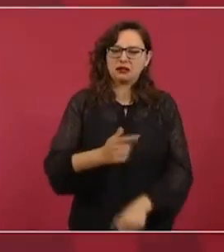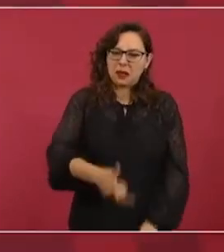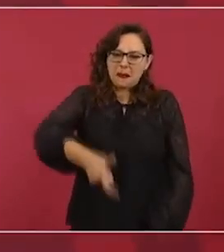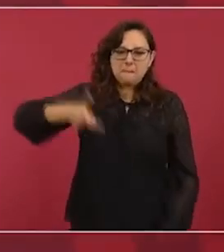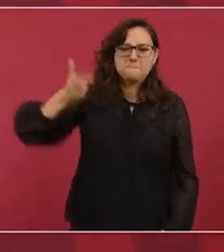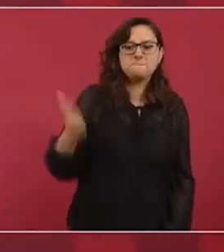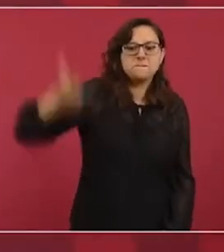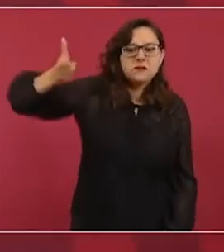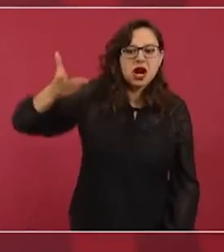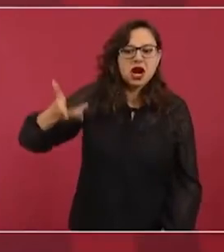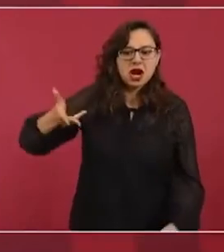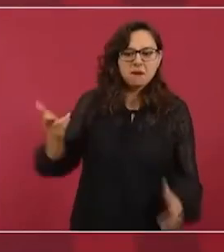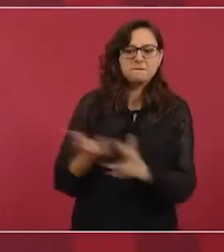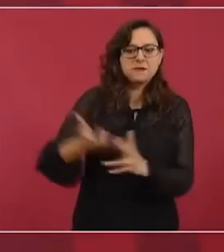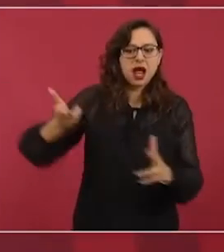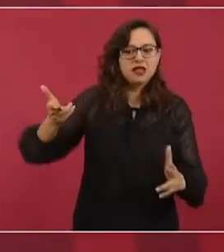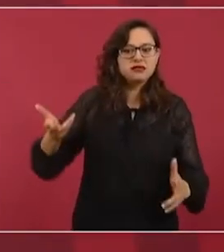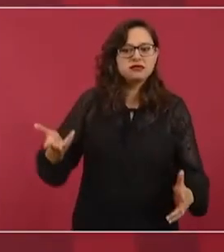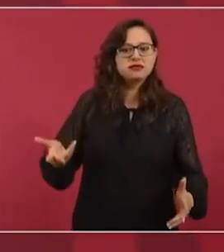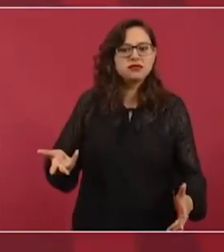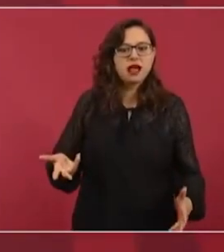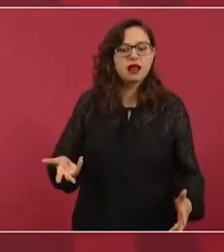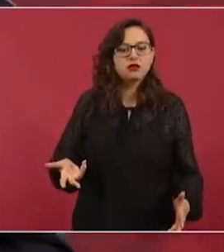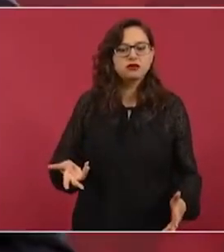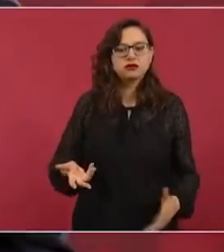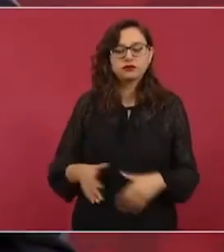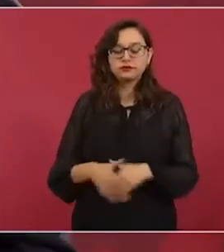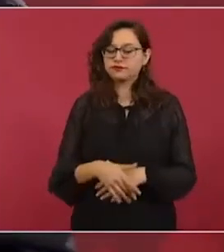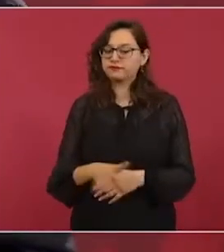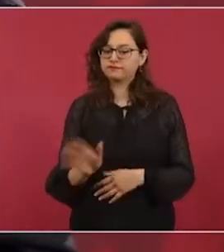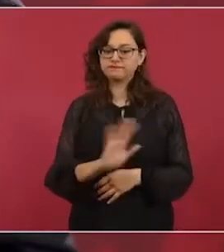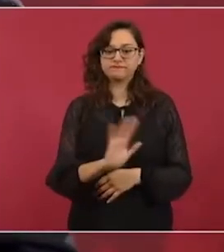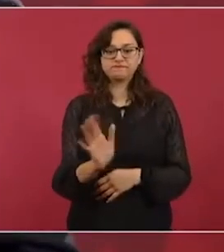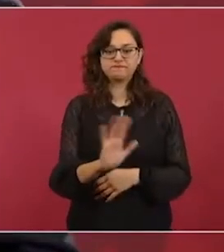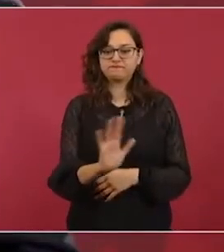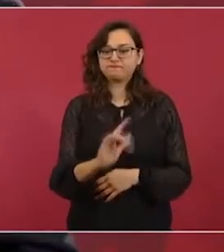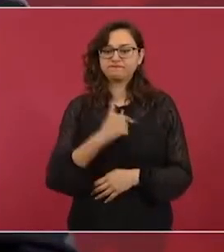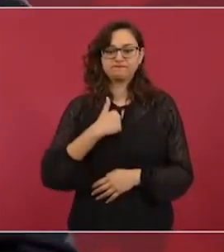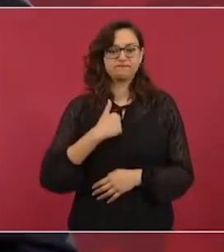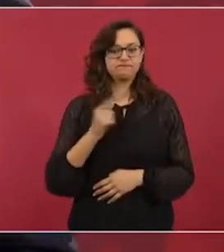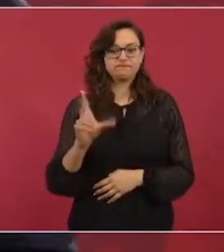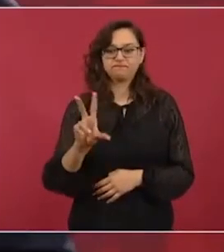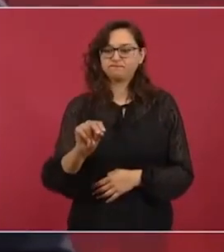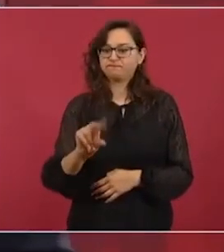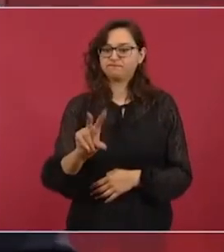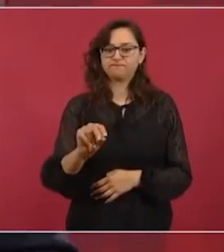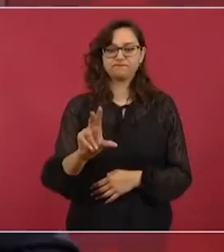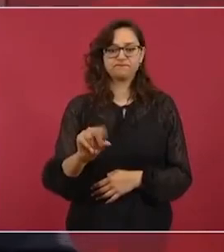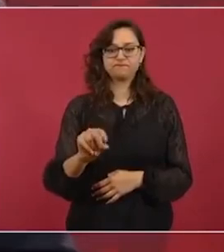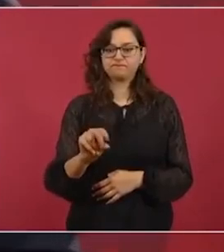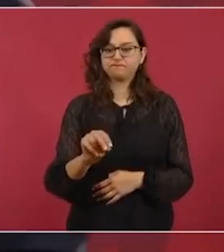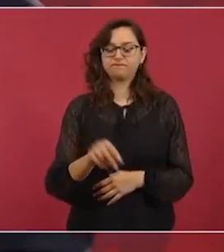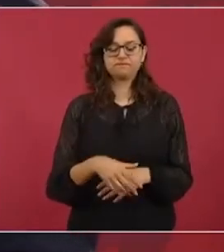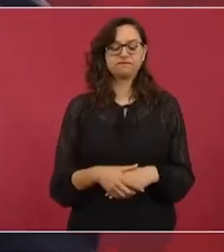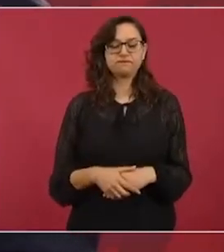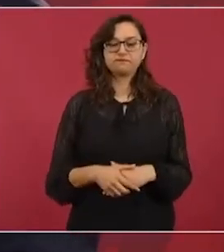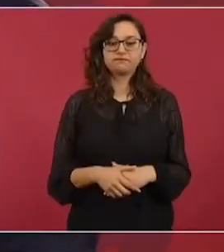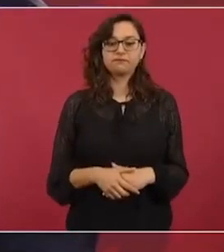y eso ya no, se aplica en México. Tampoco se permite